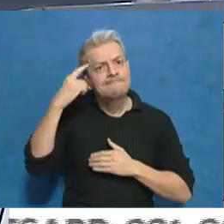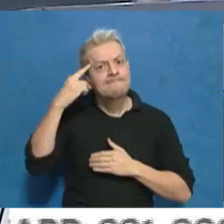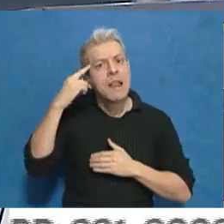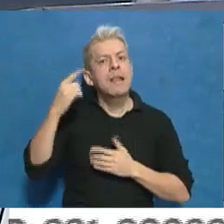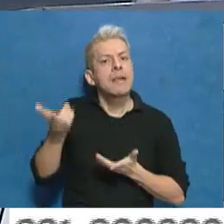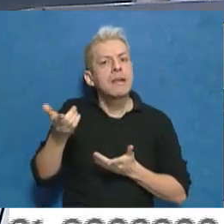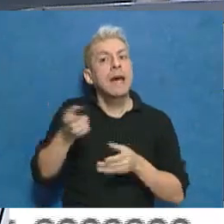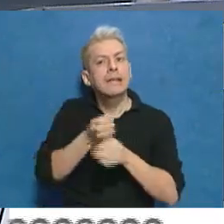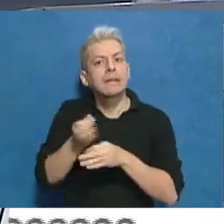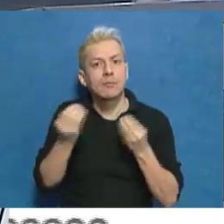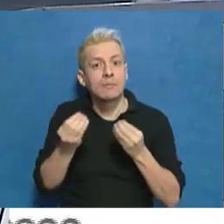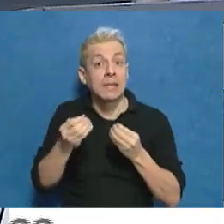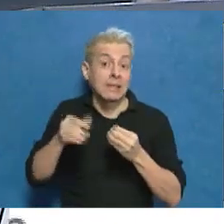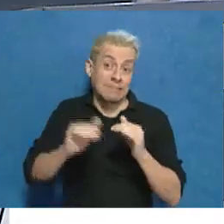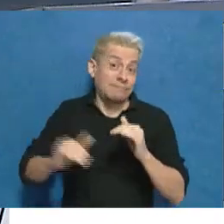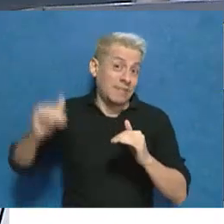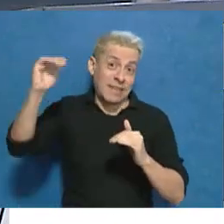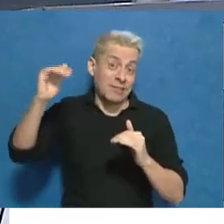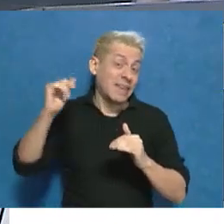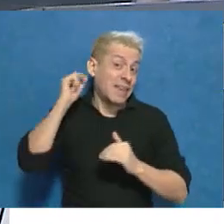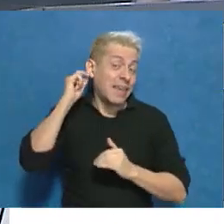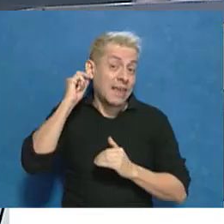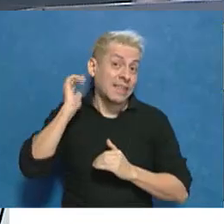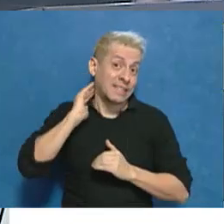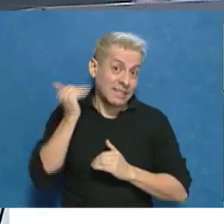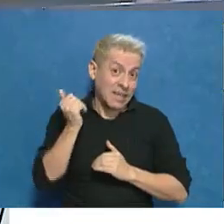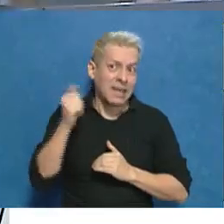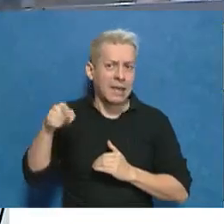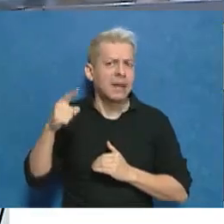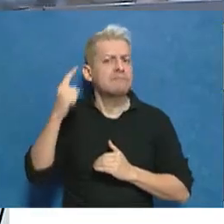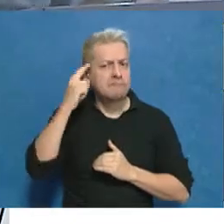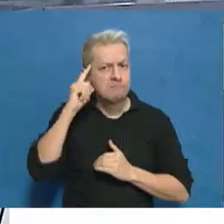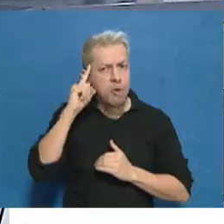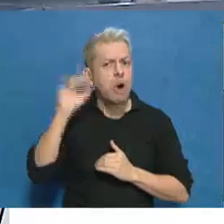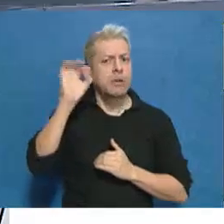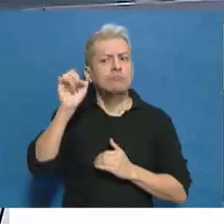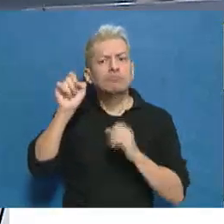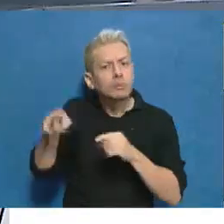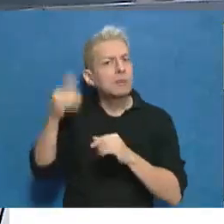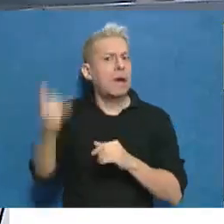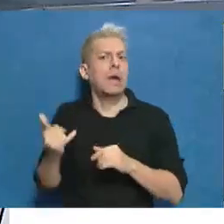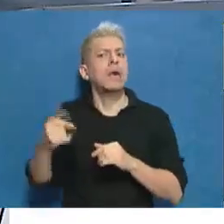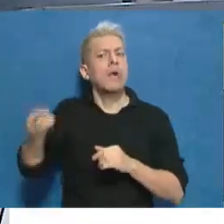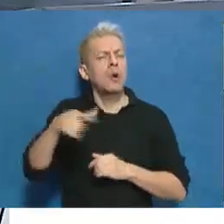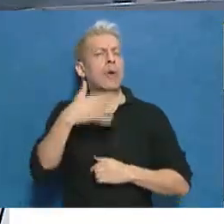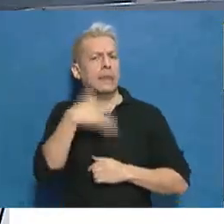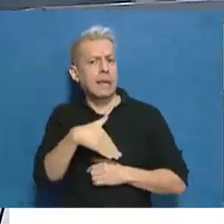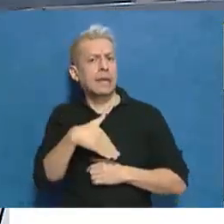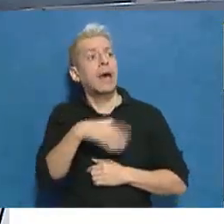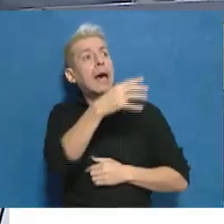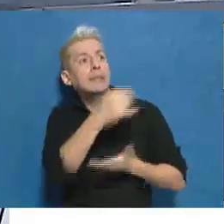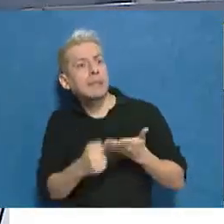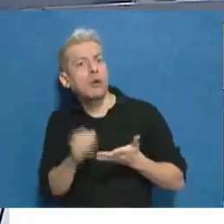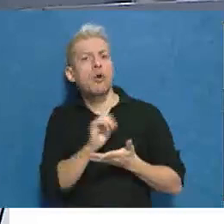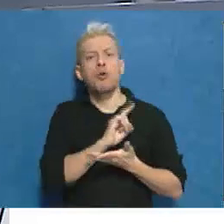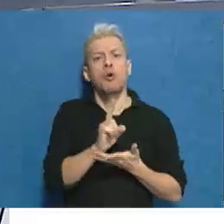partir de ahí los chicos ya tienen capacidad de discernimiento, ya de los 16 años se puede votar, o que los chicos ya entienden. Sí, seguro. Y ellos pueden ir utilizando esto o